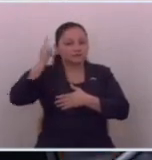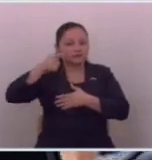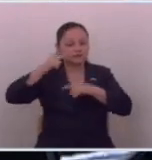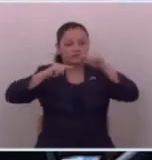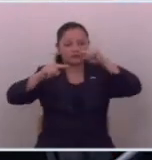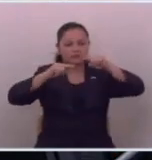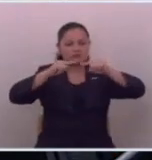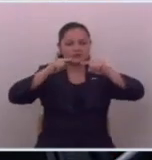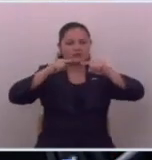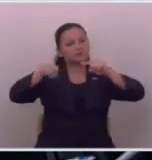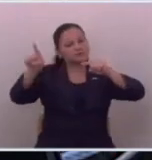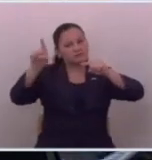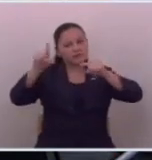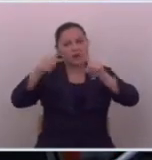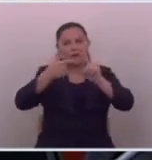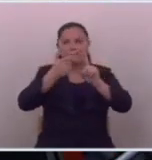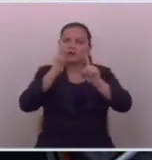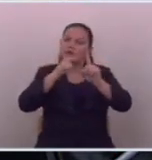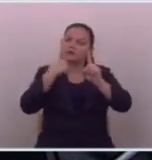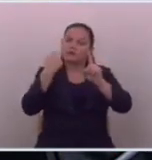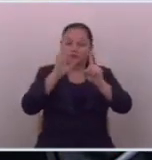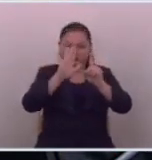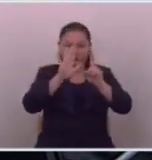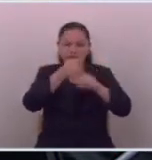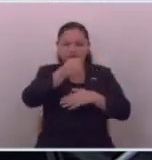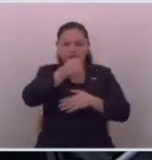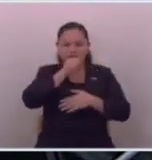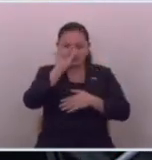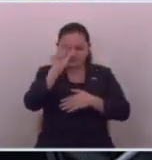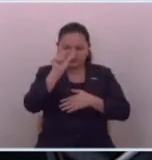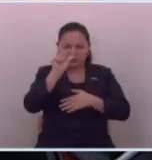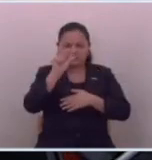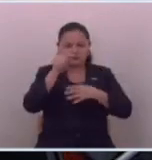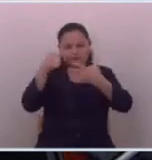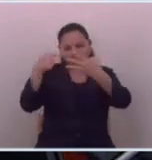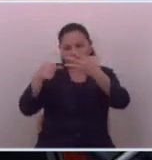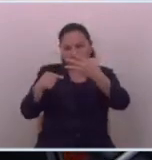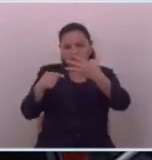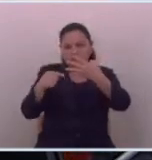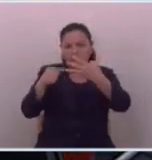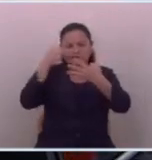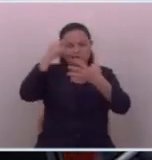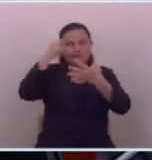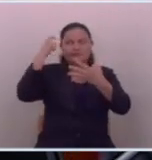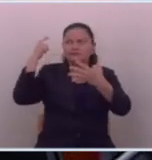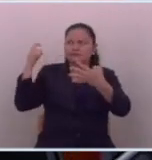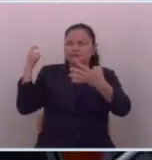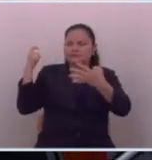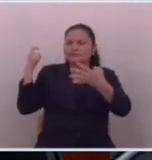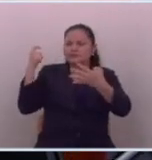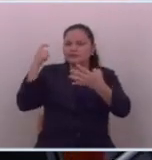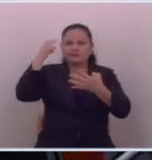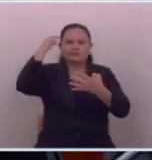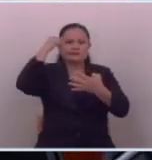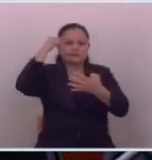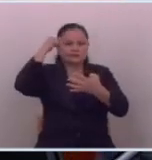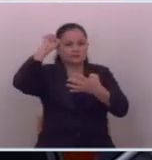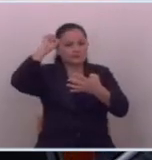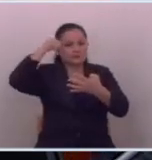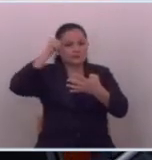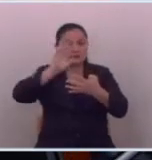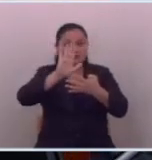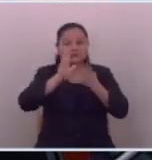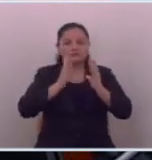pandilleros pero yo le voy a dar un poco de información y algunos listados para que se refresquen la memoria de que en su